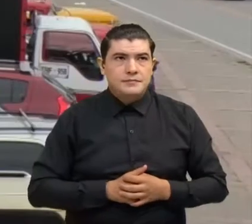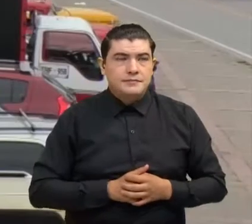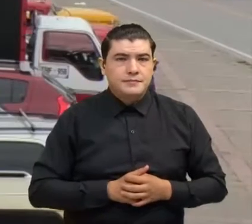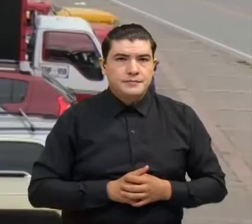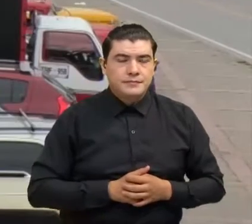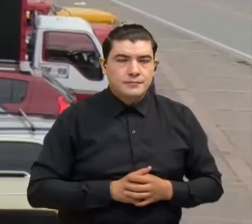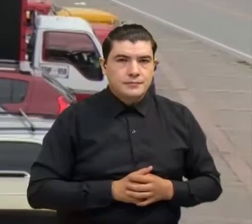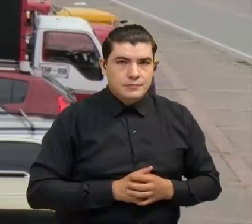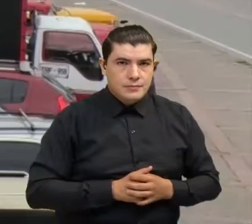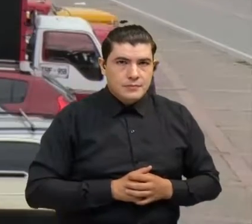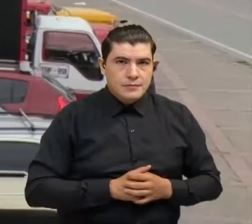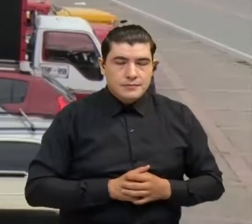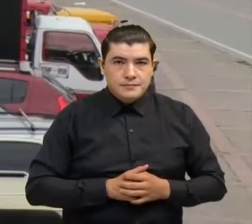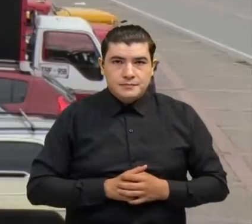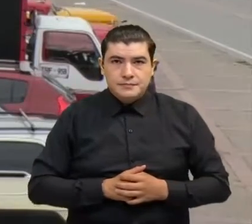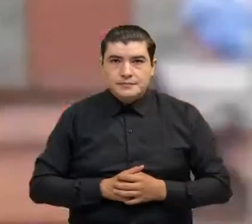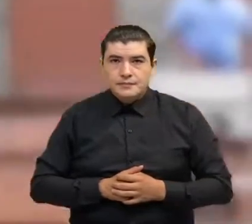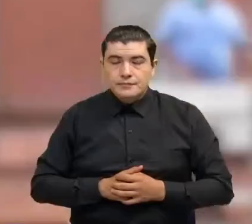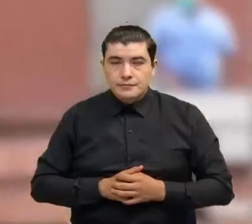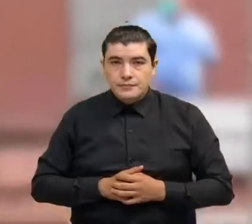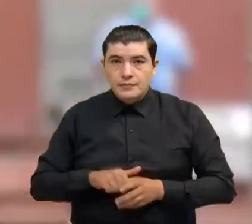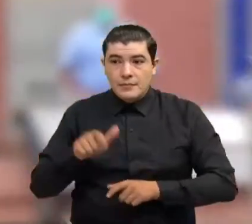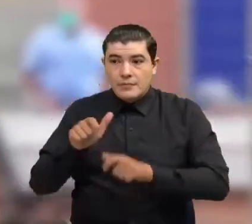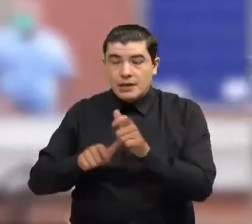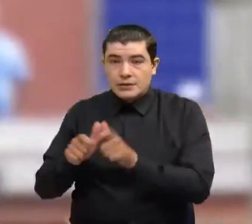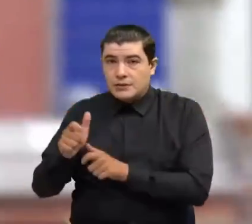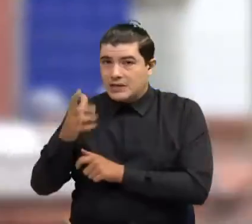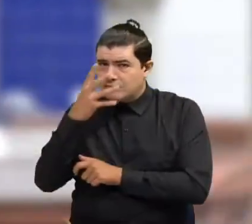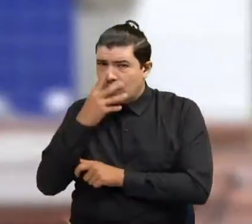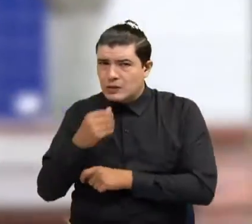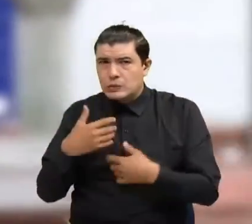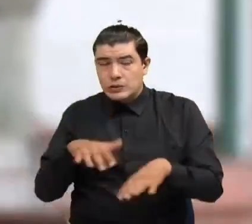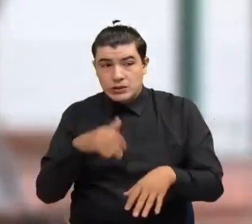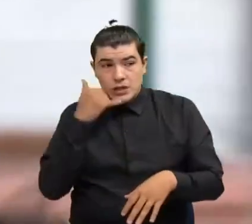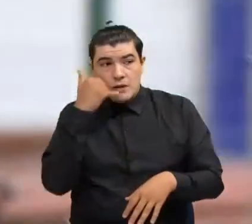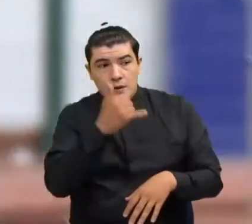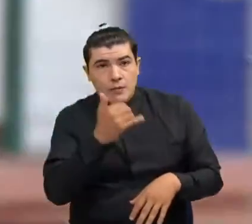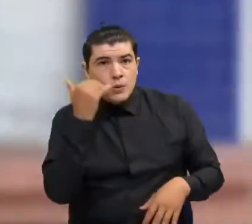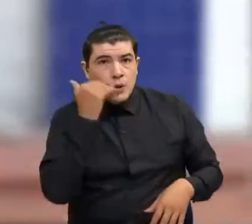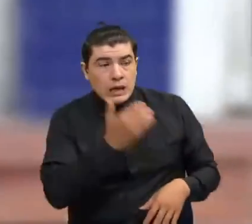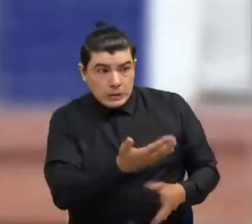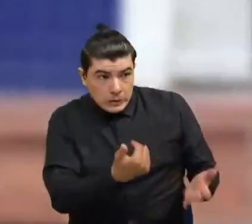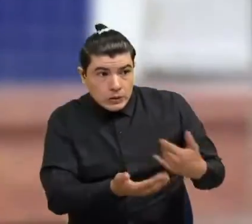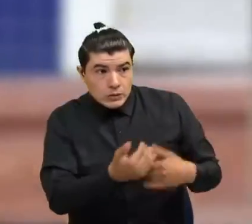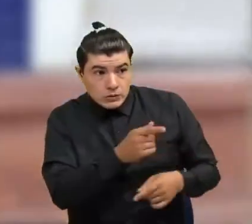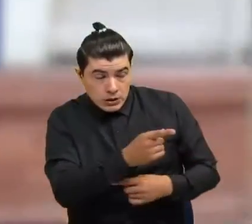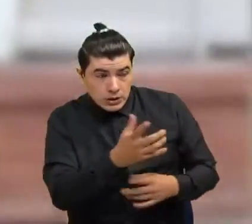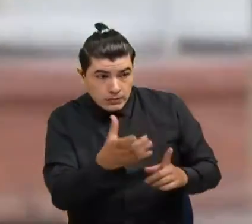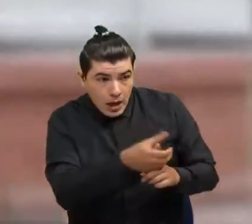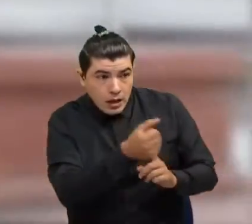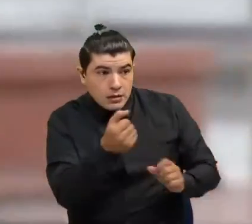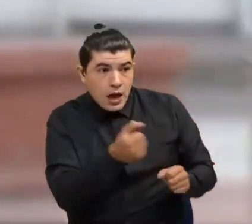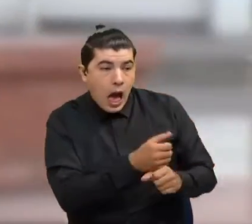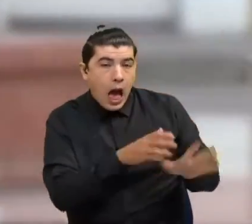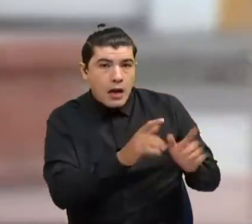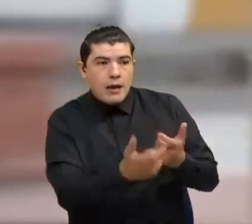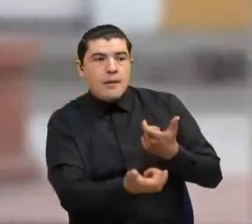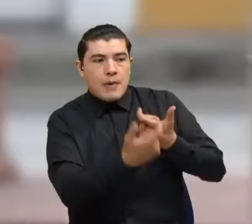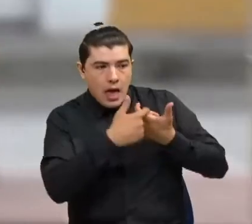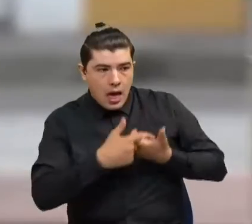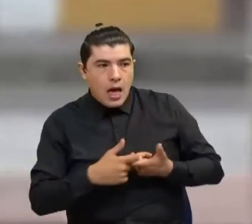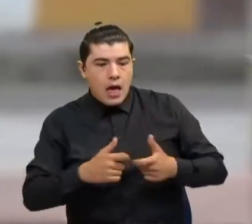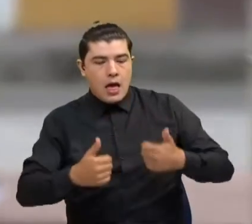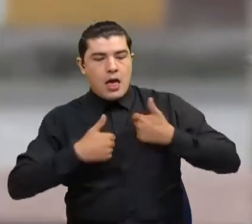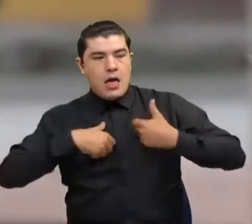varias mujeres han sido víctimas de los delincuentes quienes les ofrecen la oportunidad de laborar en la base militar del Ejército, pero antes deben consignar